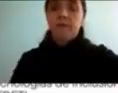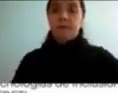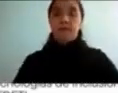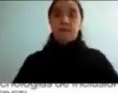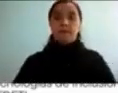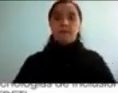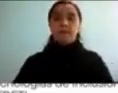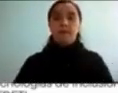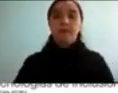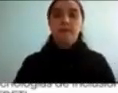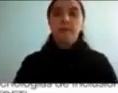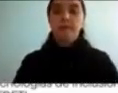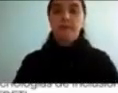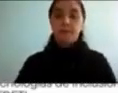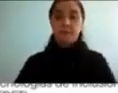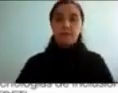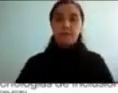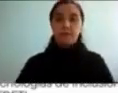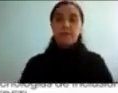Muy bien.